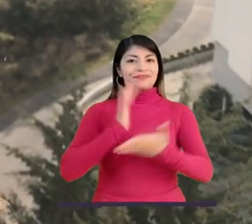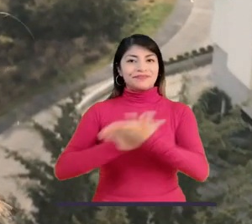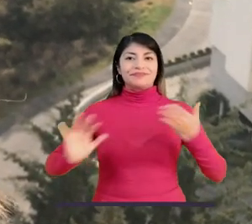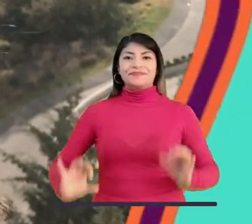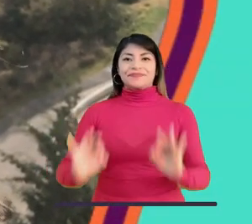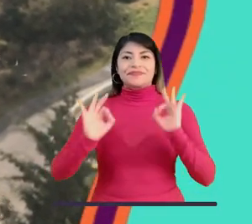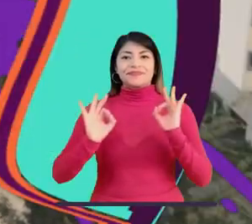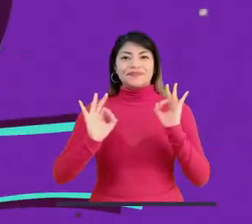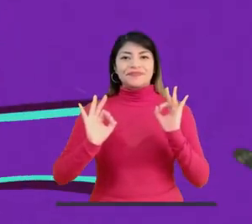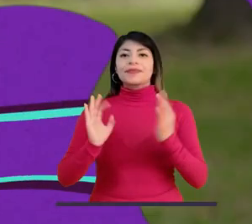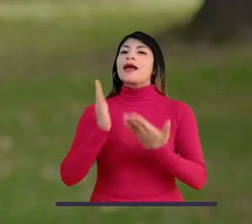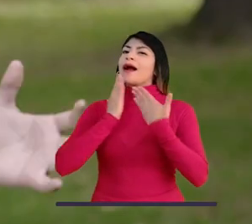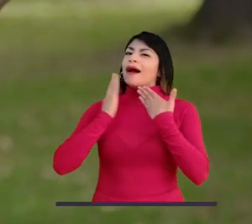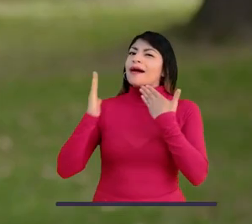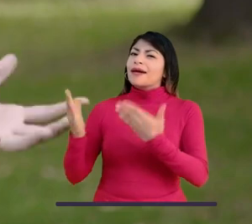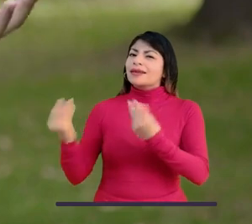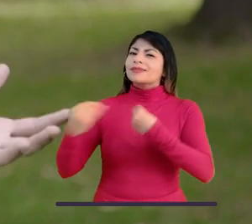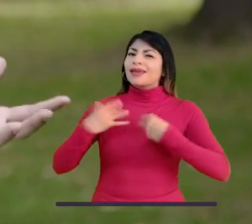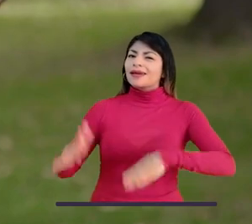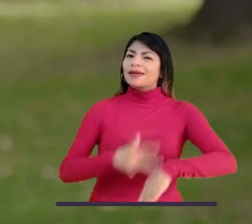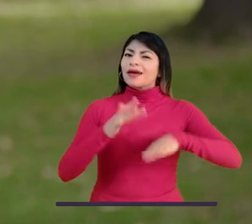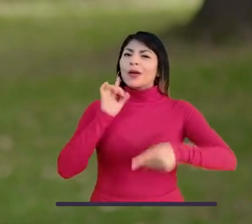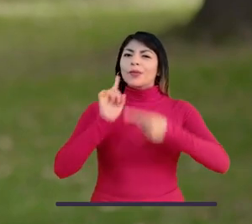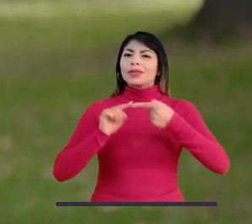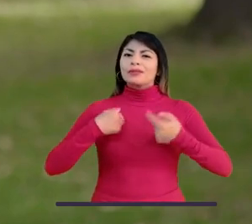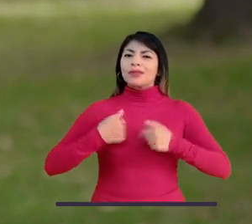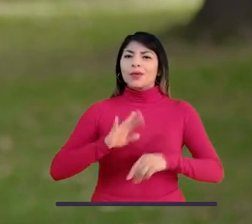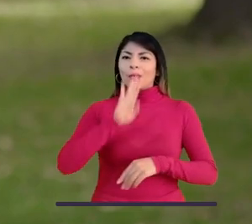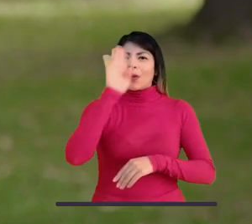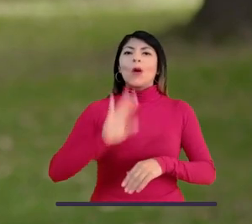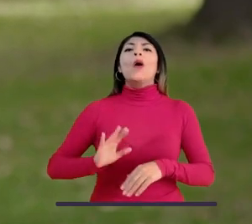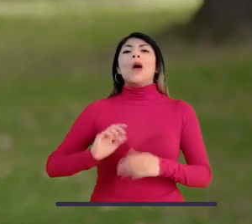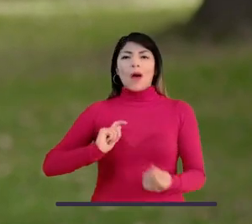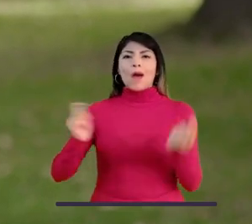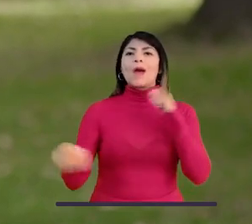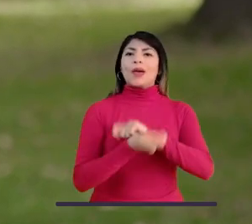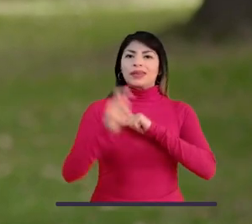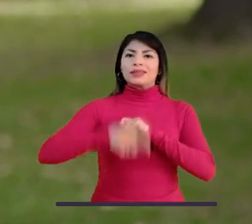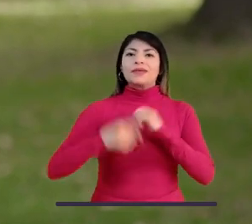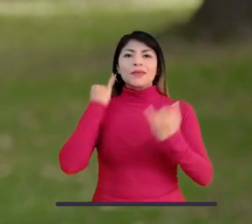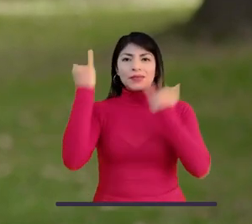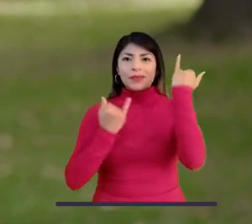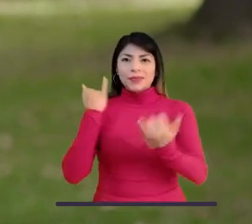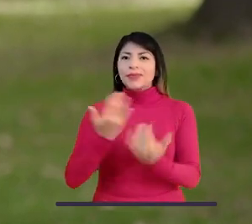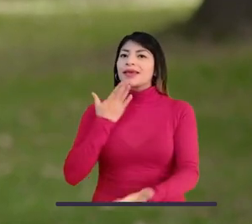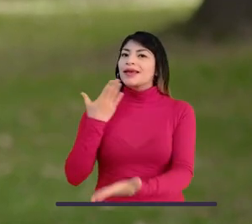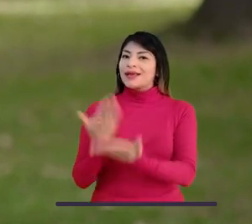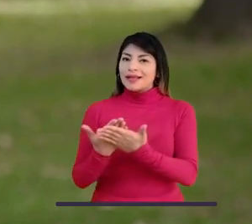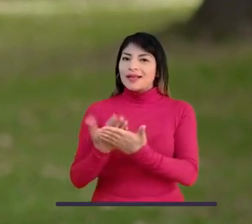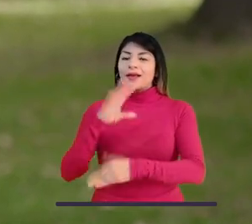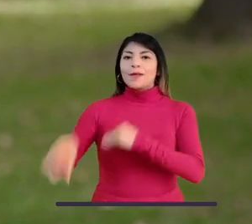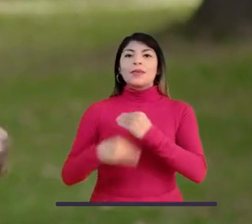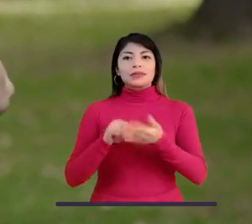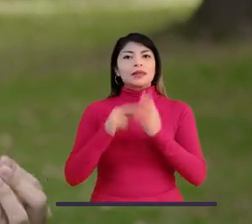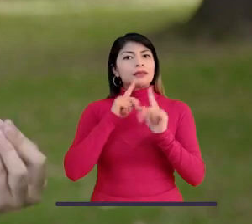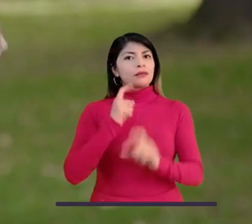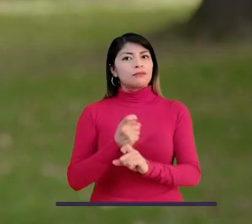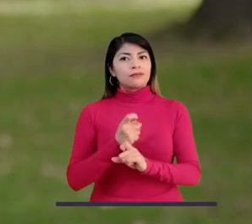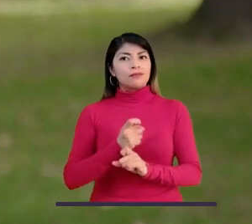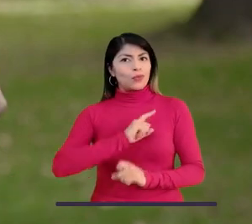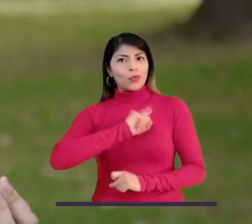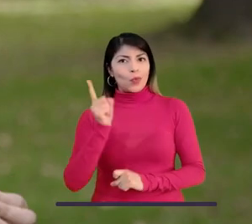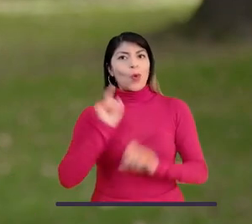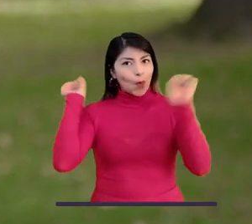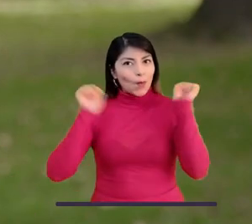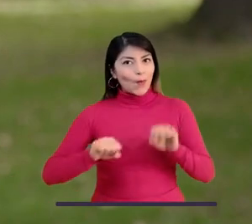se vea más verde. Gracias, Isa, por animarnos a cambiar los hábitos. Gracias por las nuevas ideas. Y verte en acción nos hace saber